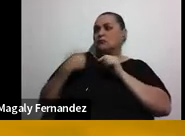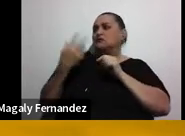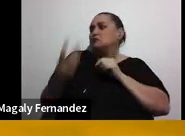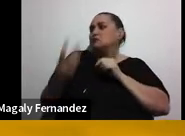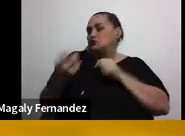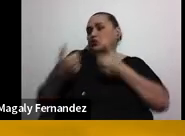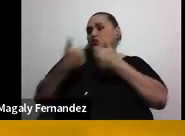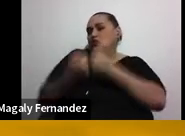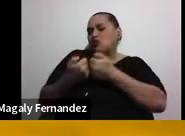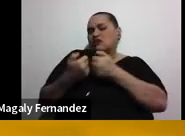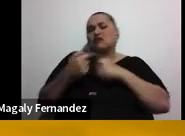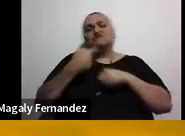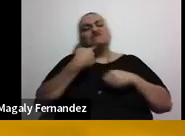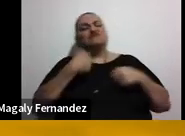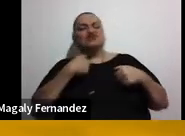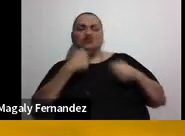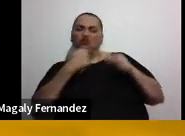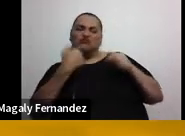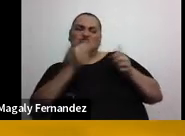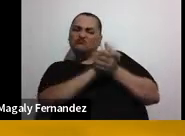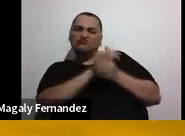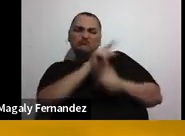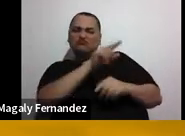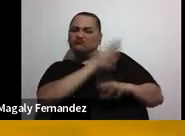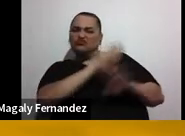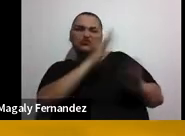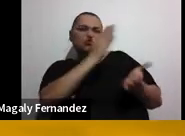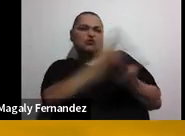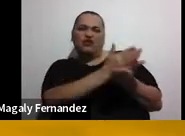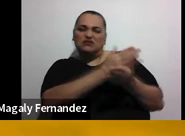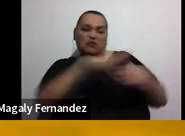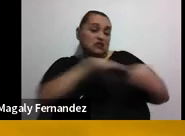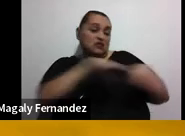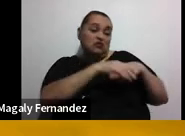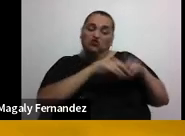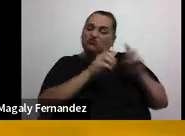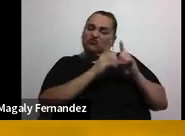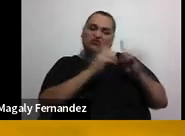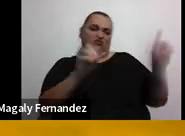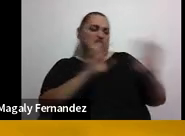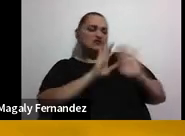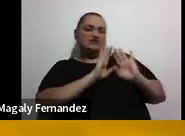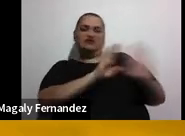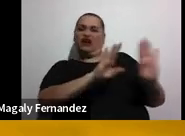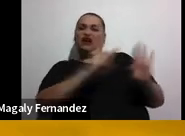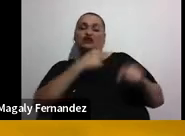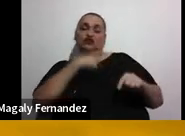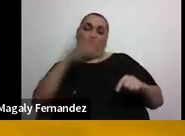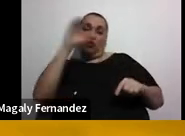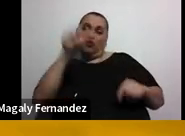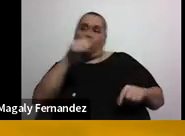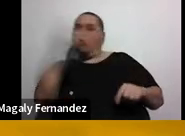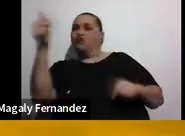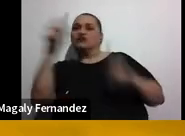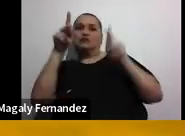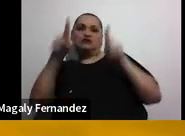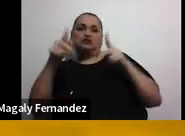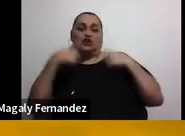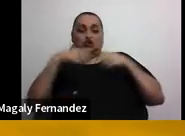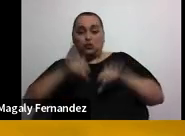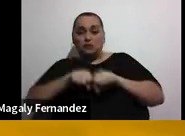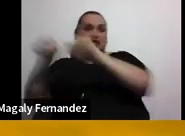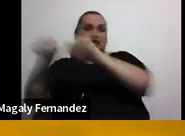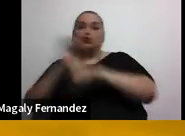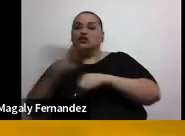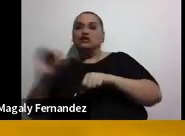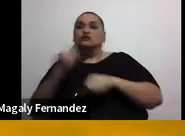no quiero estar con vos, vamos a terminar este matrimonio, voy a irme con otra persona, me voy a llevar a los niños. ¿Qué va